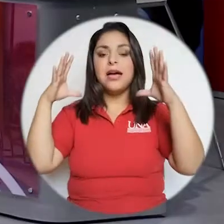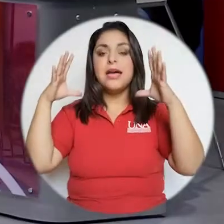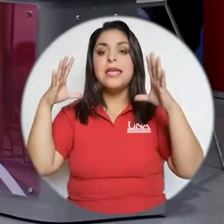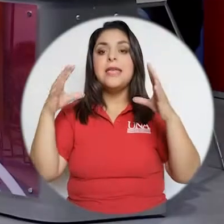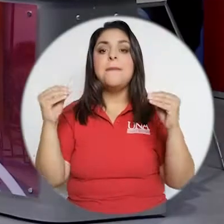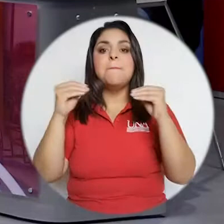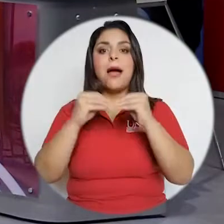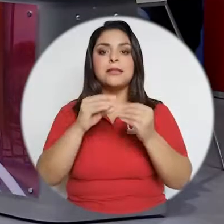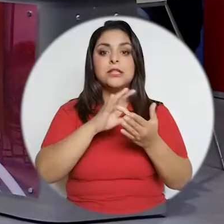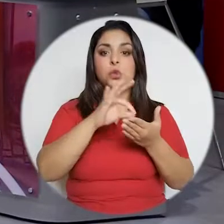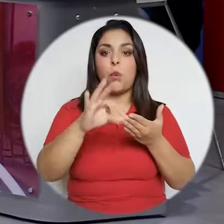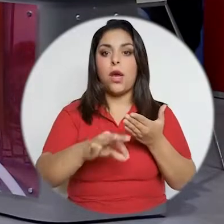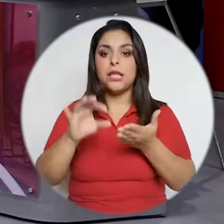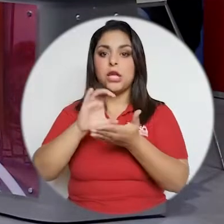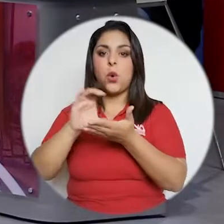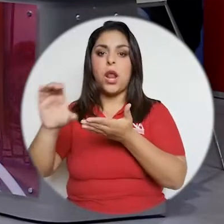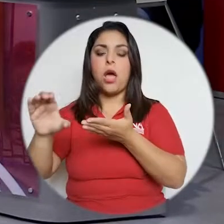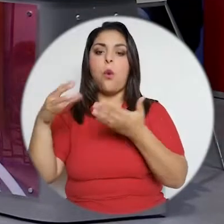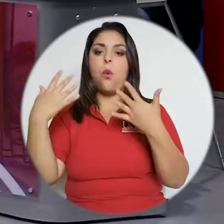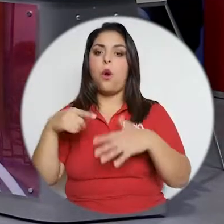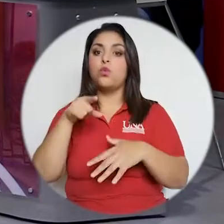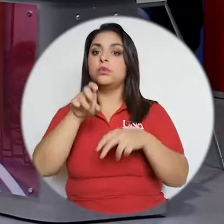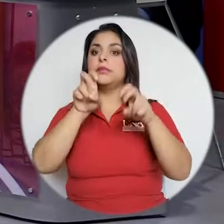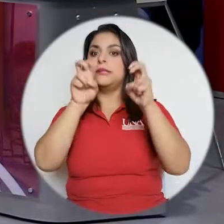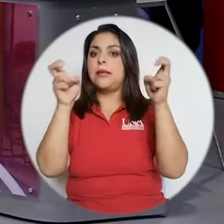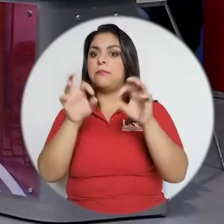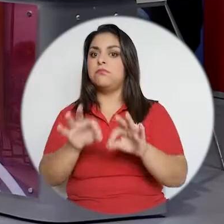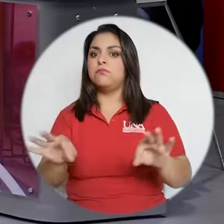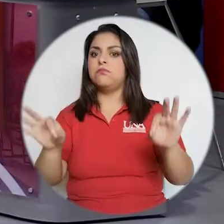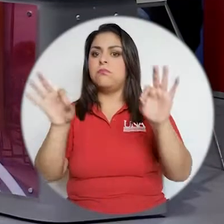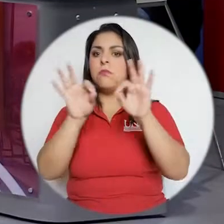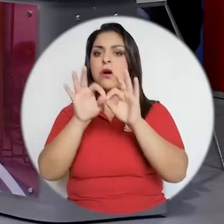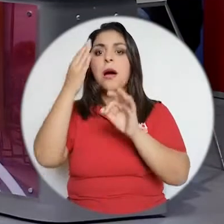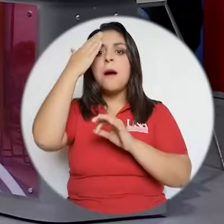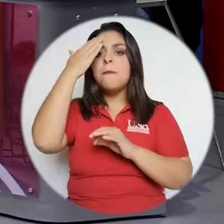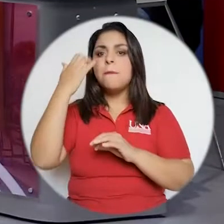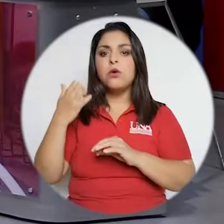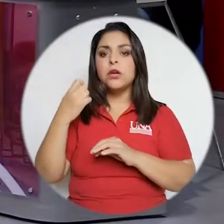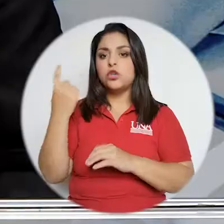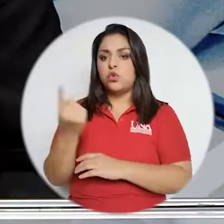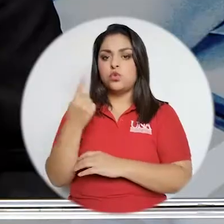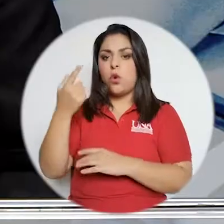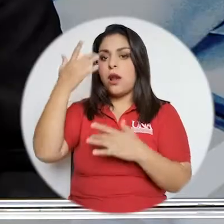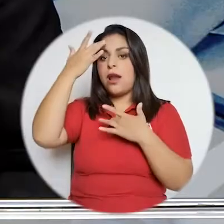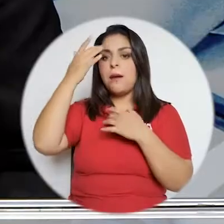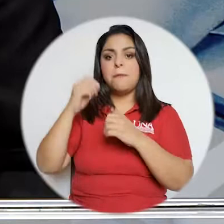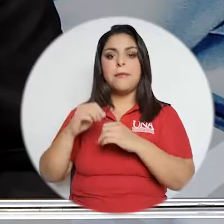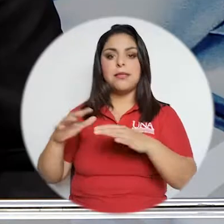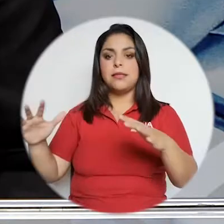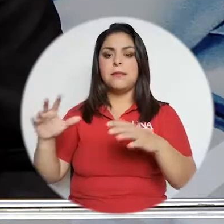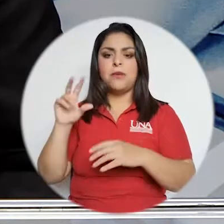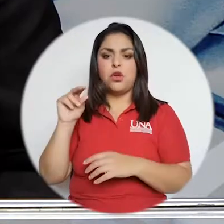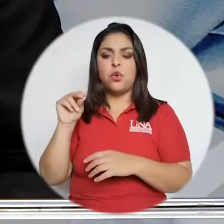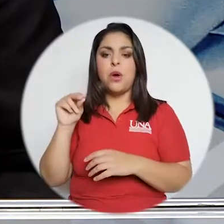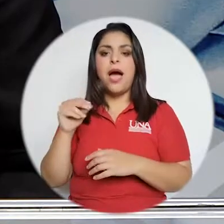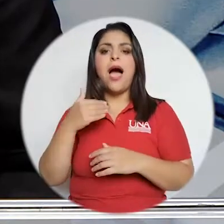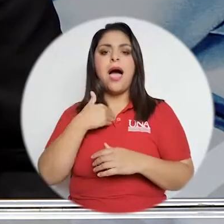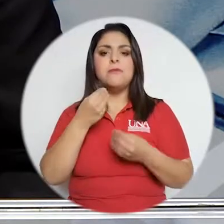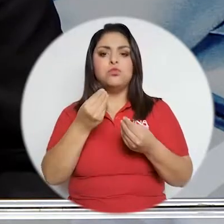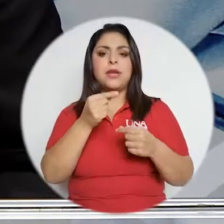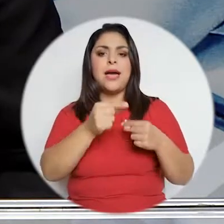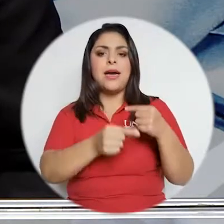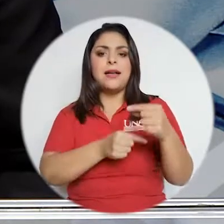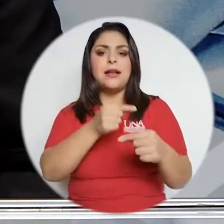trascendental, porque no solo tiene que ver con la pandemia, ¿verdad? Tiene que ver con toda una generación de niños, niñas y